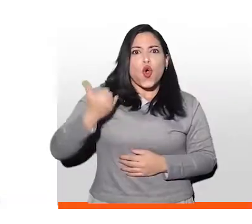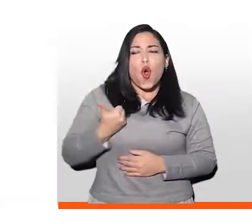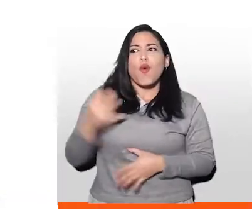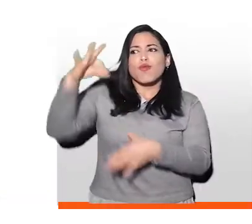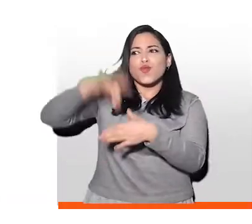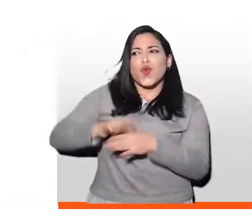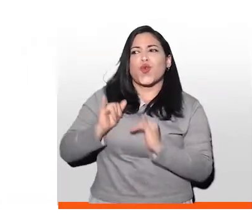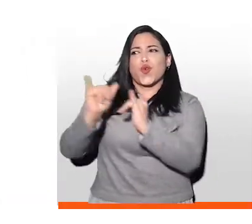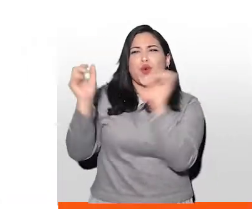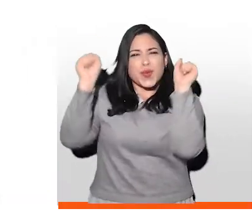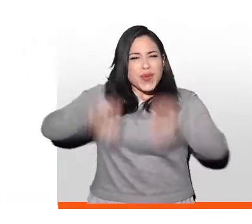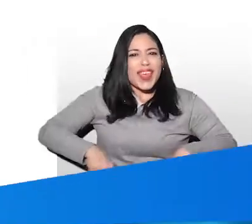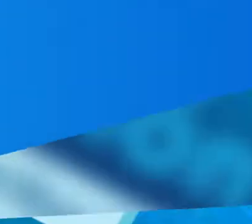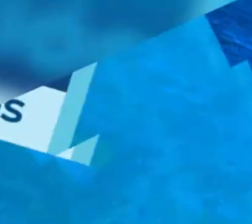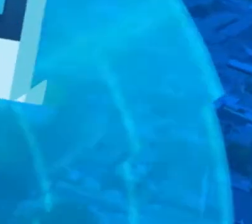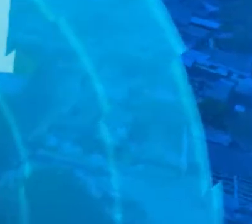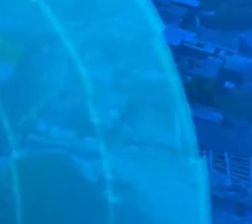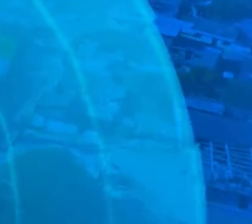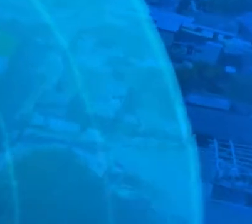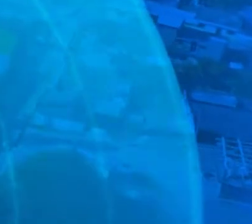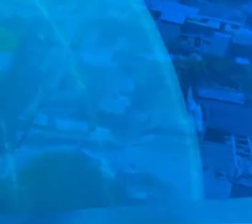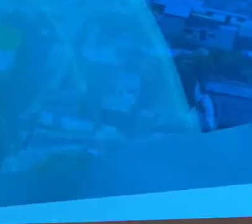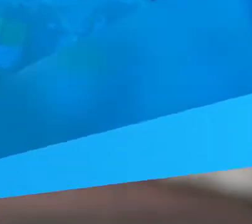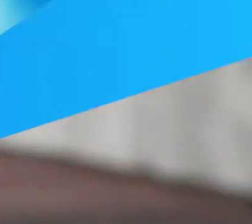Joven, elige joven